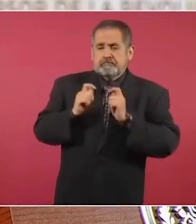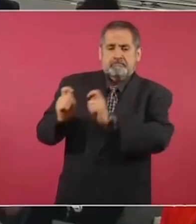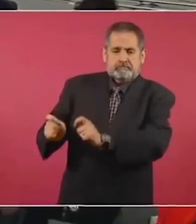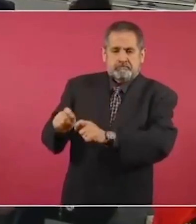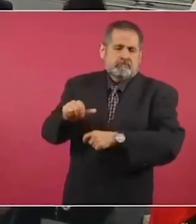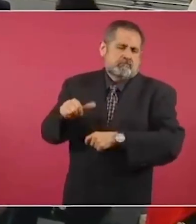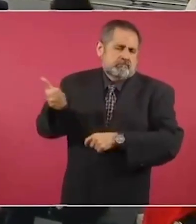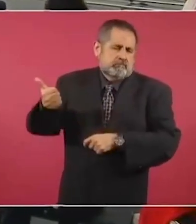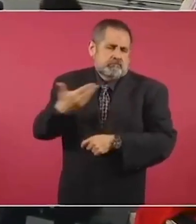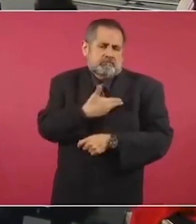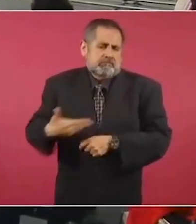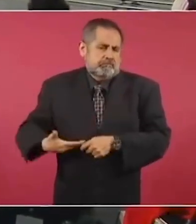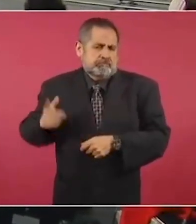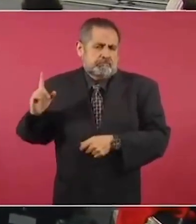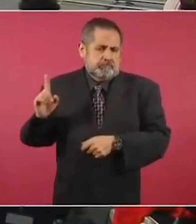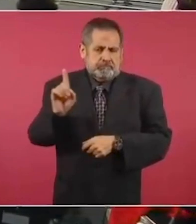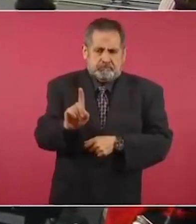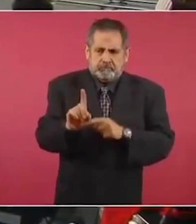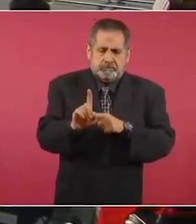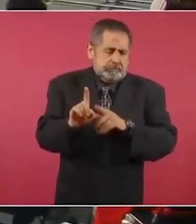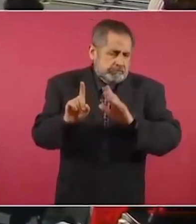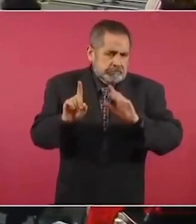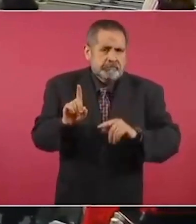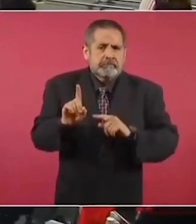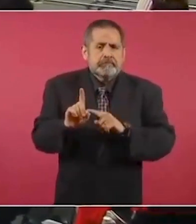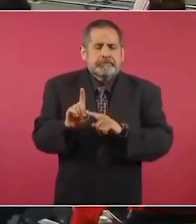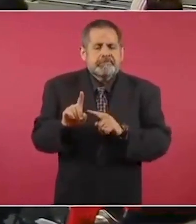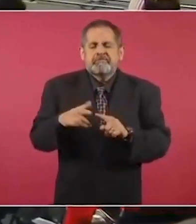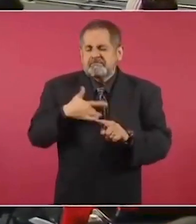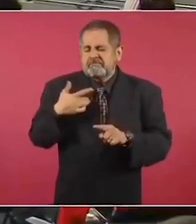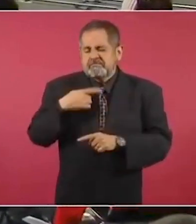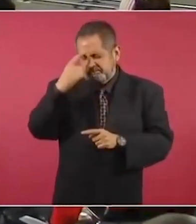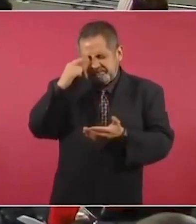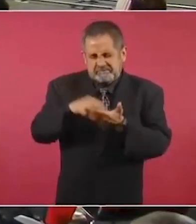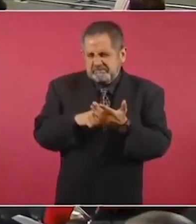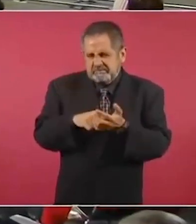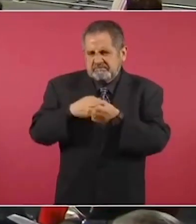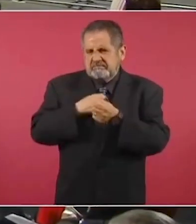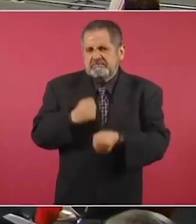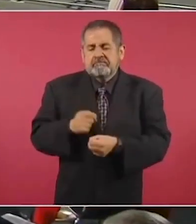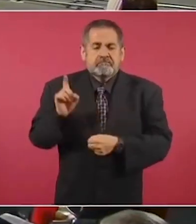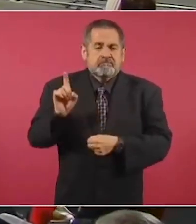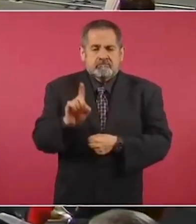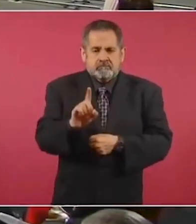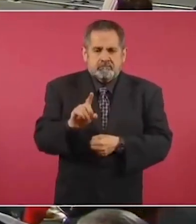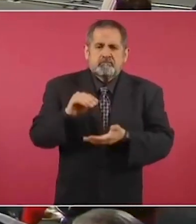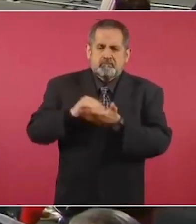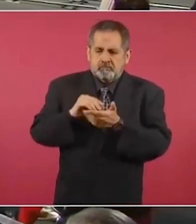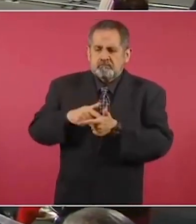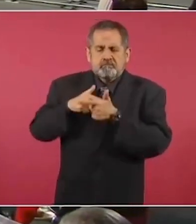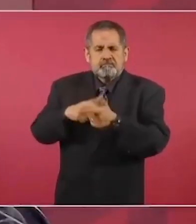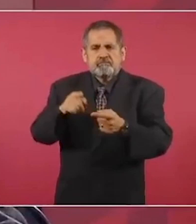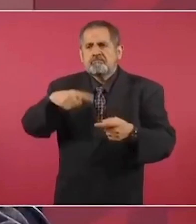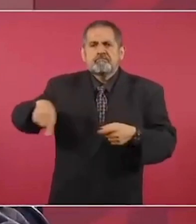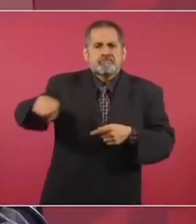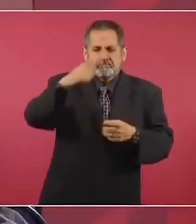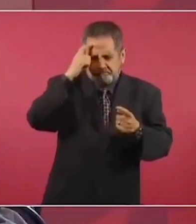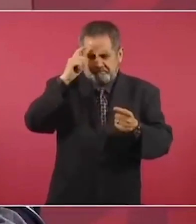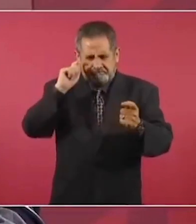y estoy seguro que va a haber continuidad con cambio.